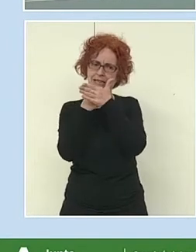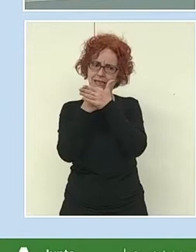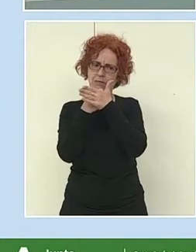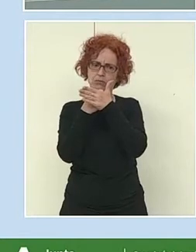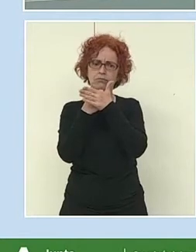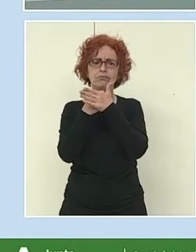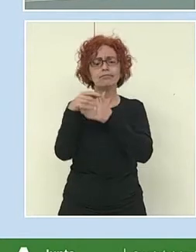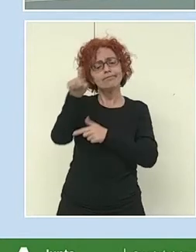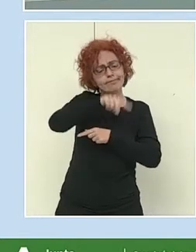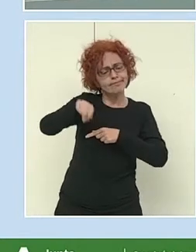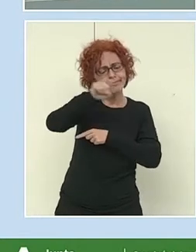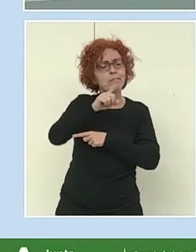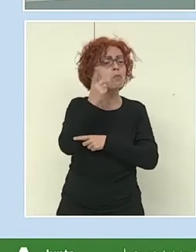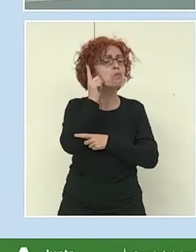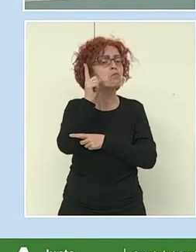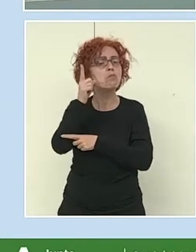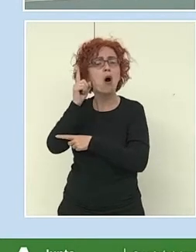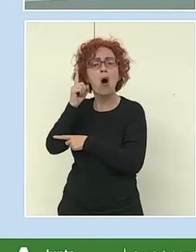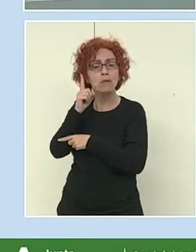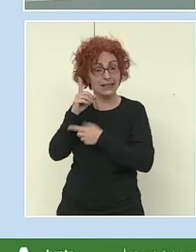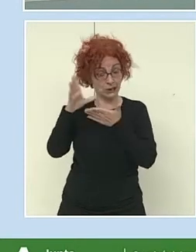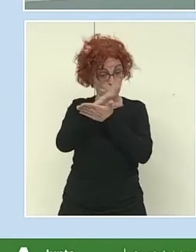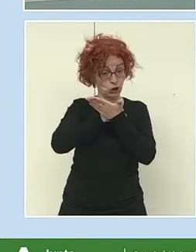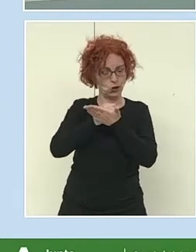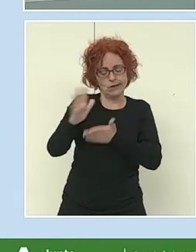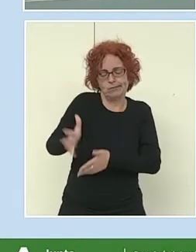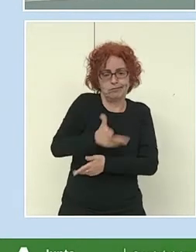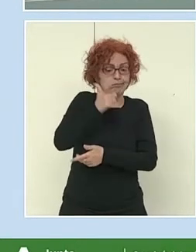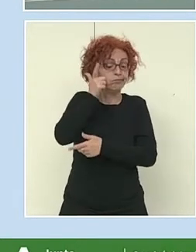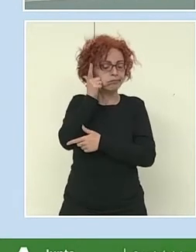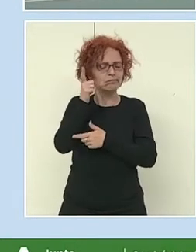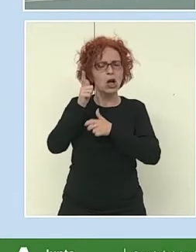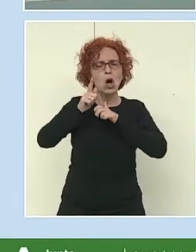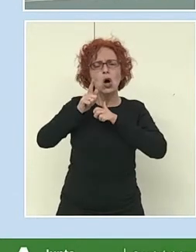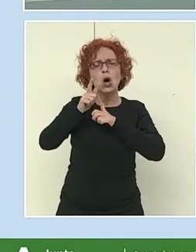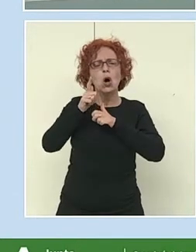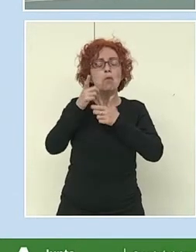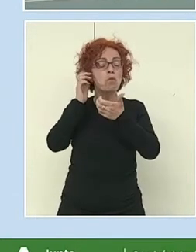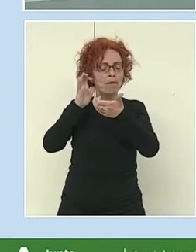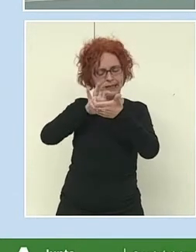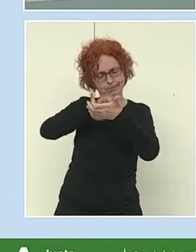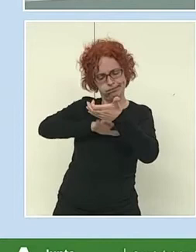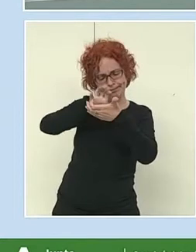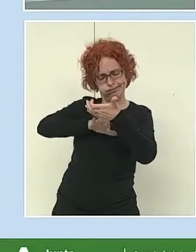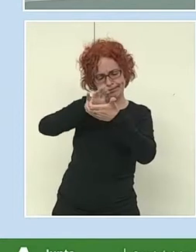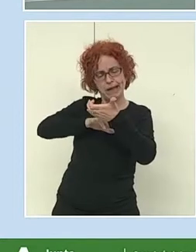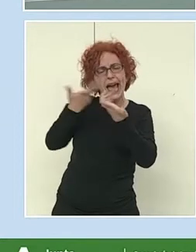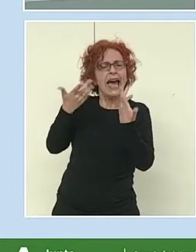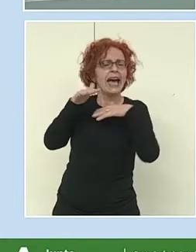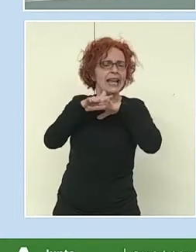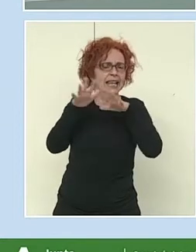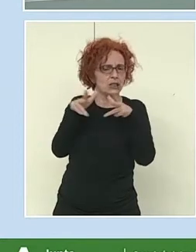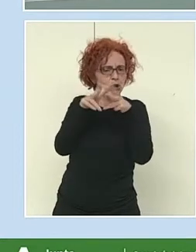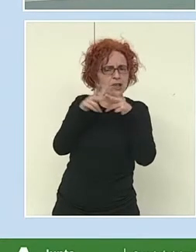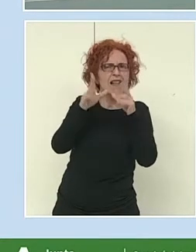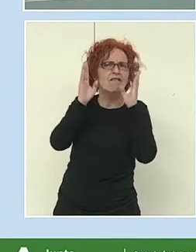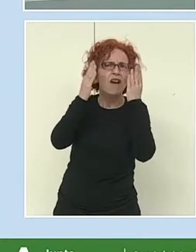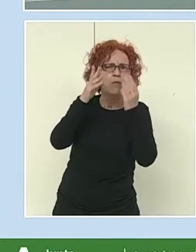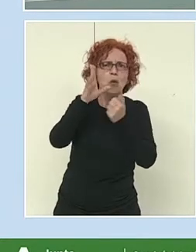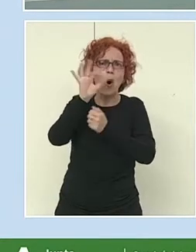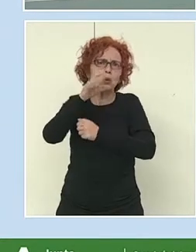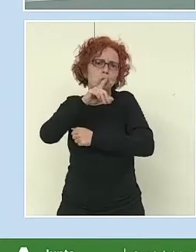con sus teléfonos móviles, ya que estamos en este ámbito, busquen en internet o en las redes sociales que más usen